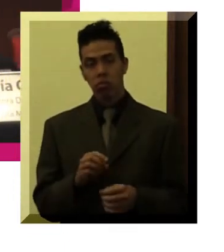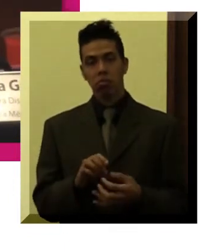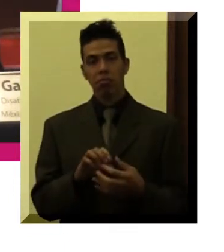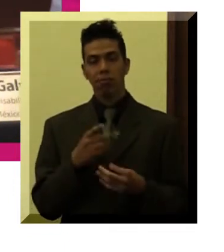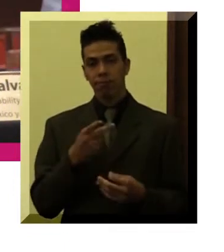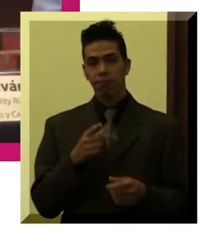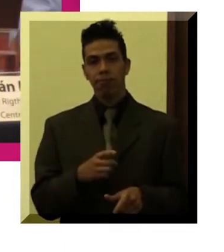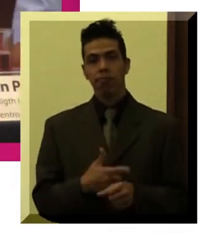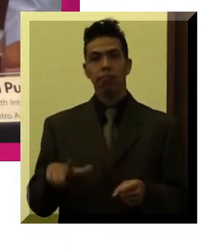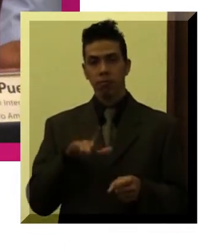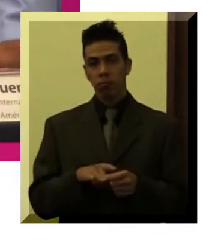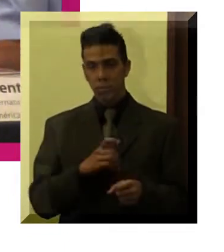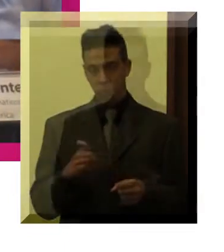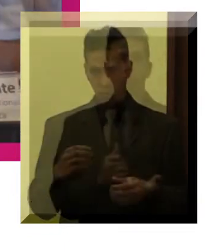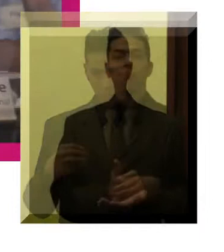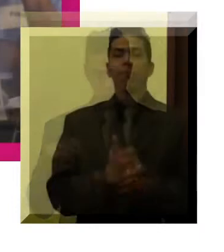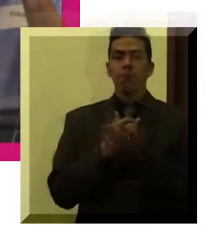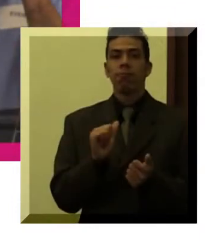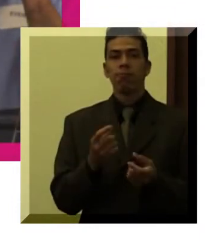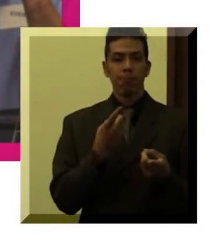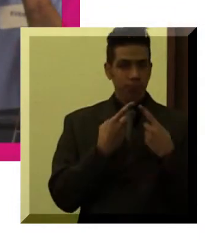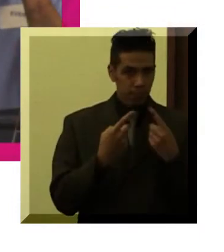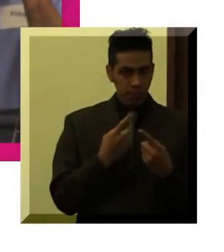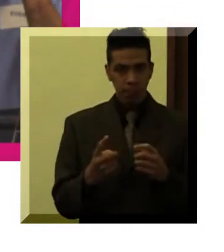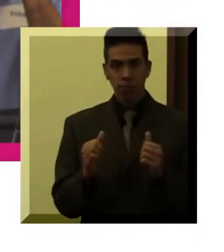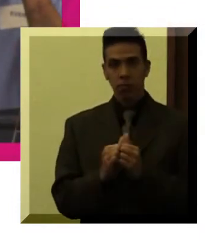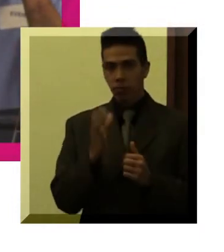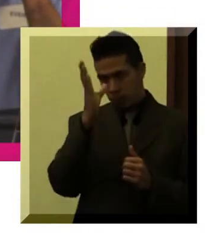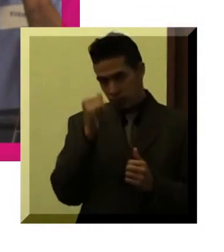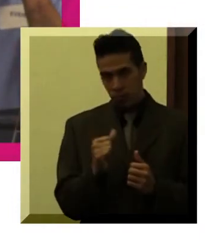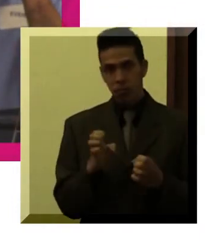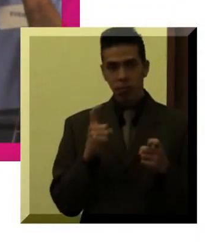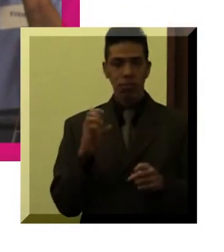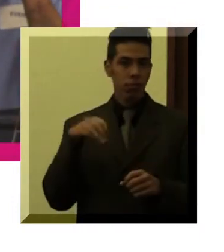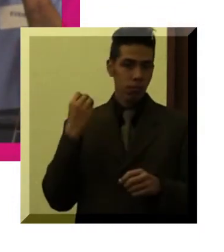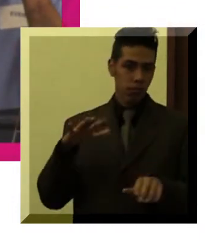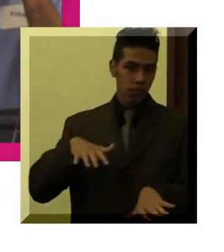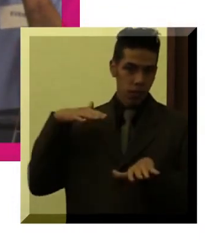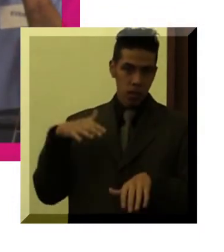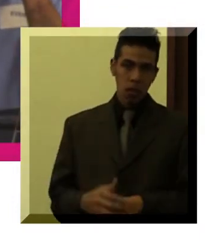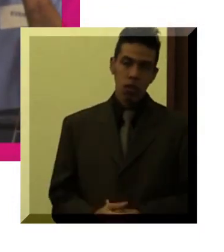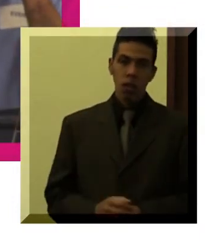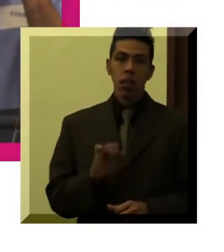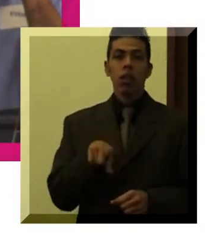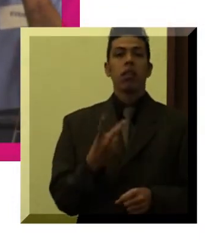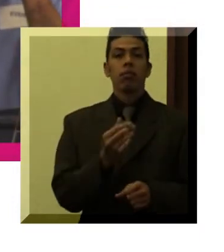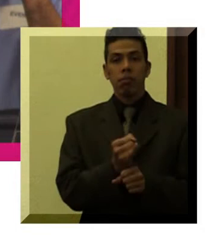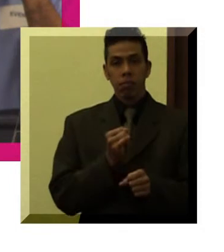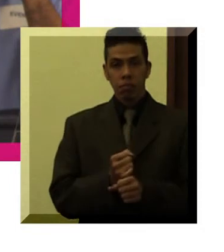Derechos de las Personas con Discapacidad. Se invitó a líderes en discapacidad,